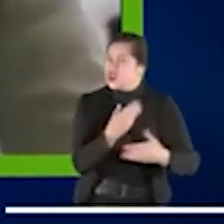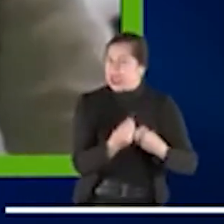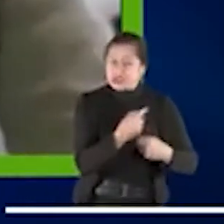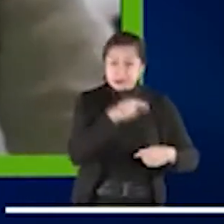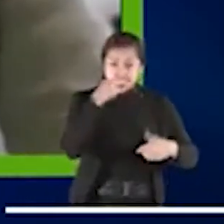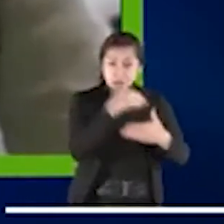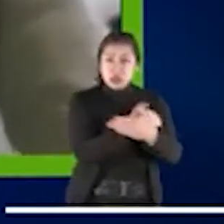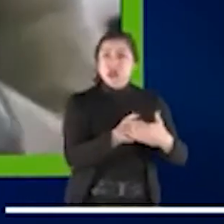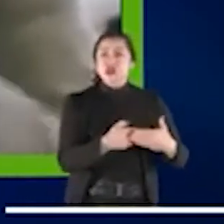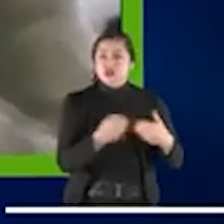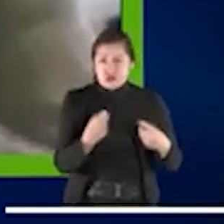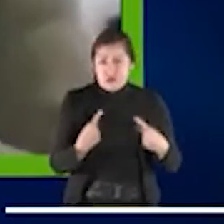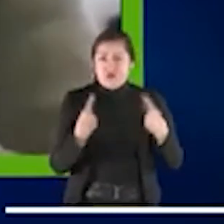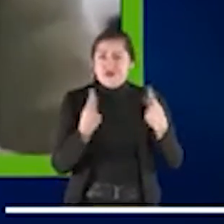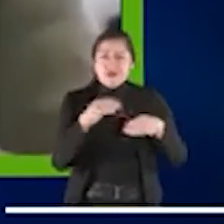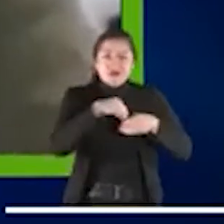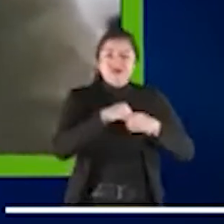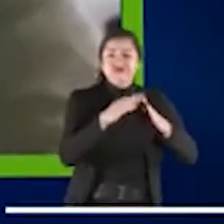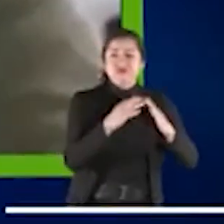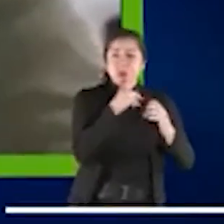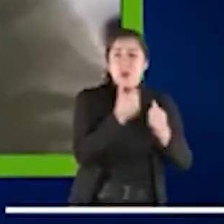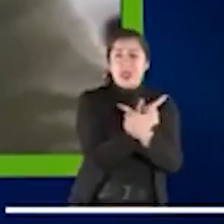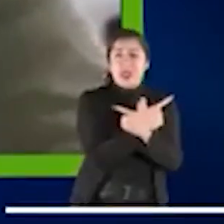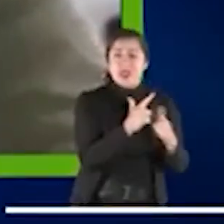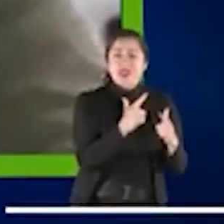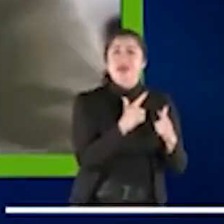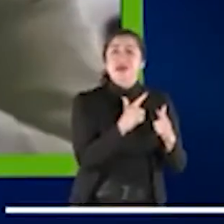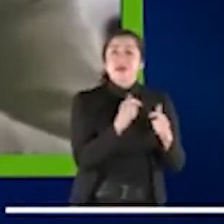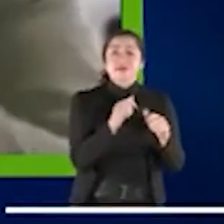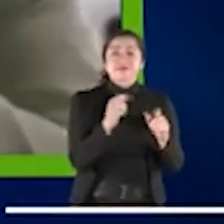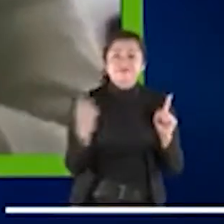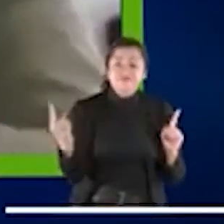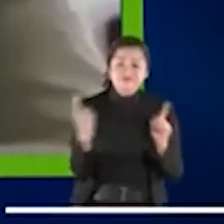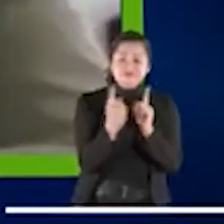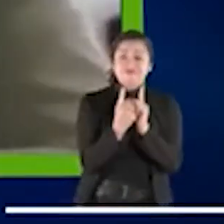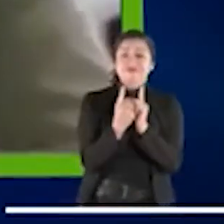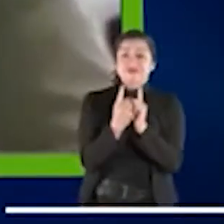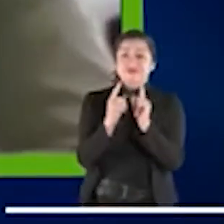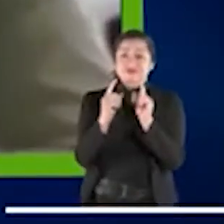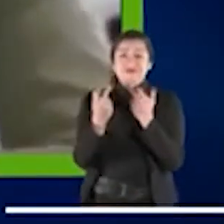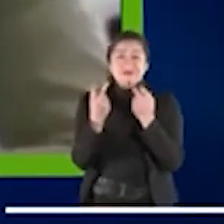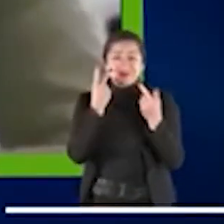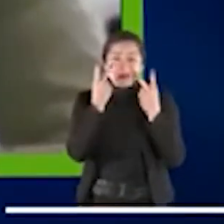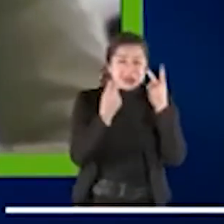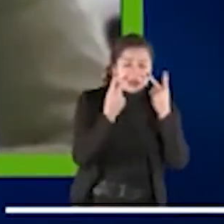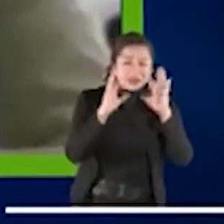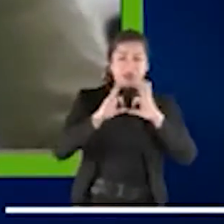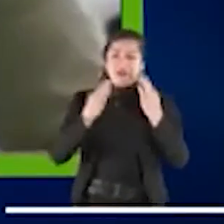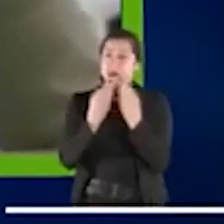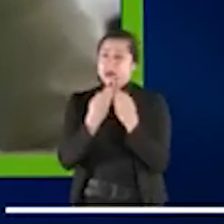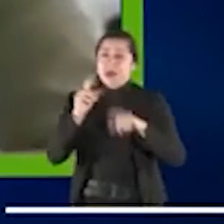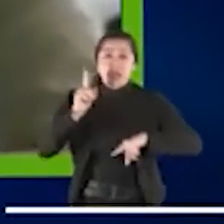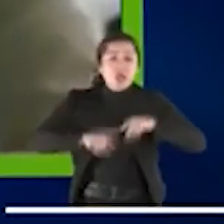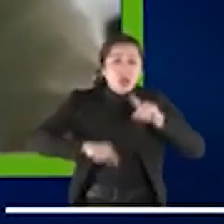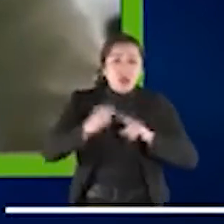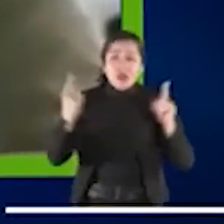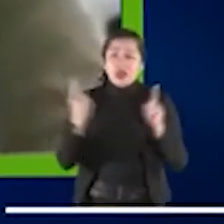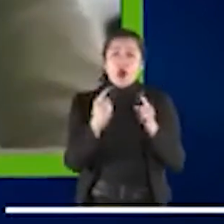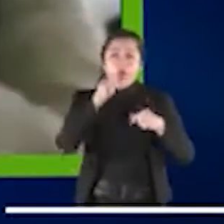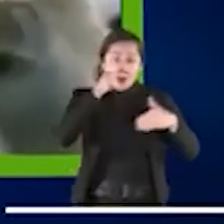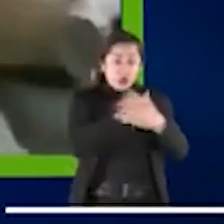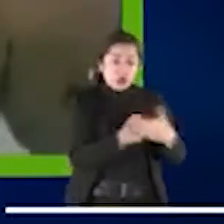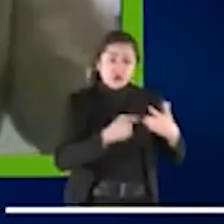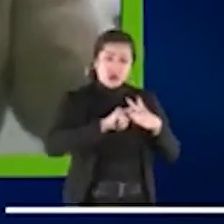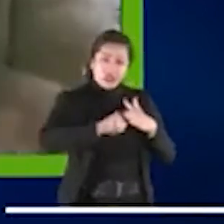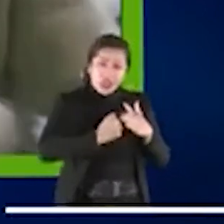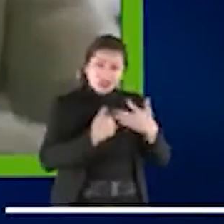cumpliendo una medida privativa de libertad, pero no puede recibir visitas de familiares, no recibe, por ejemplo, talleres extras